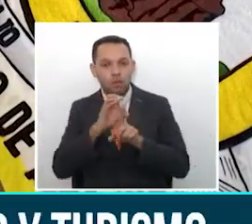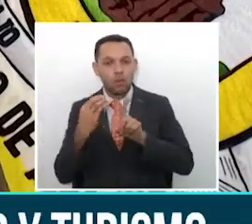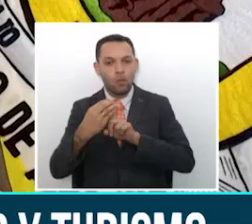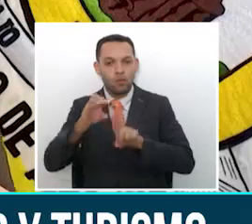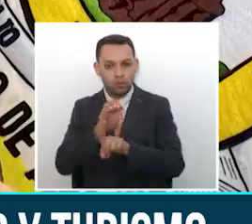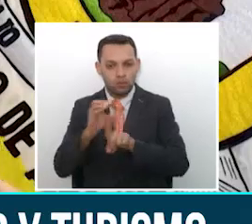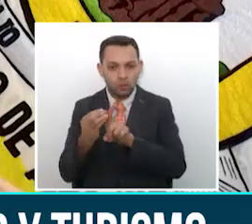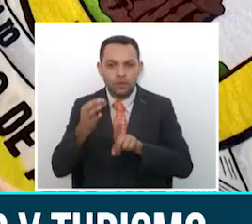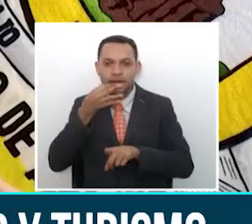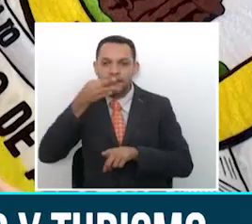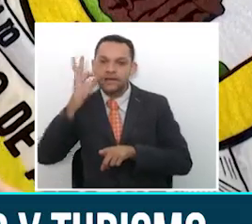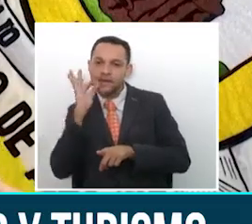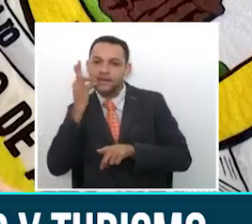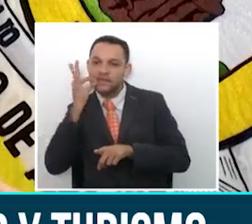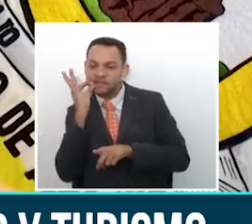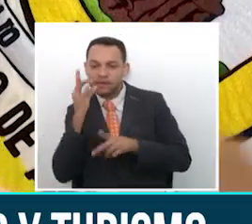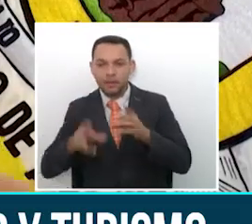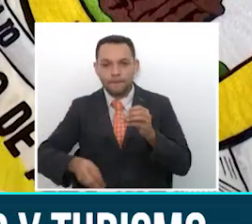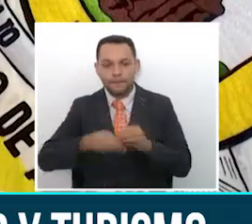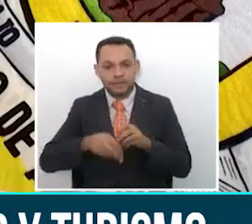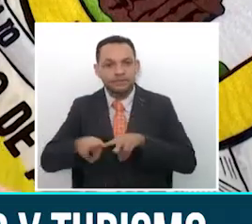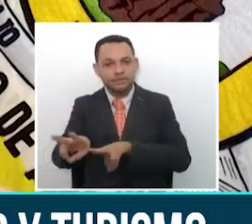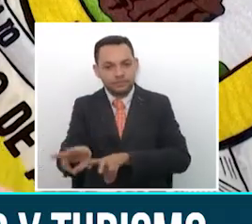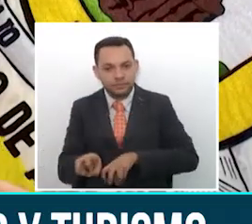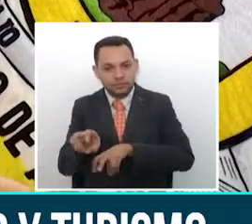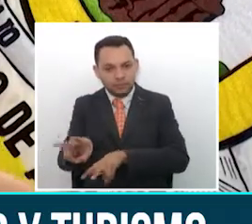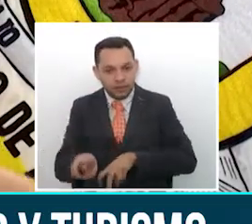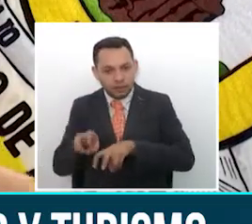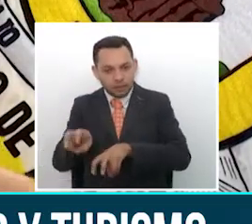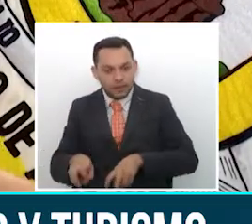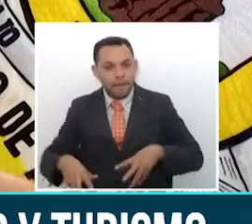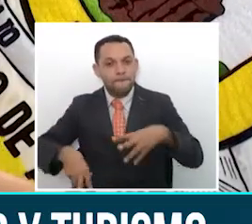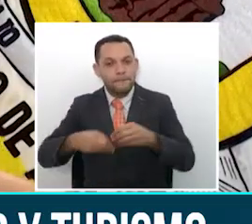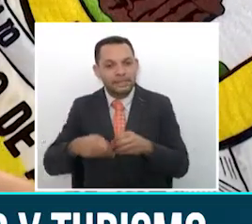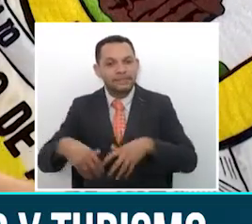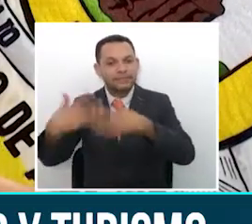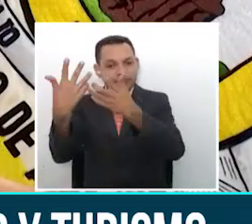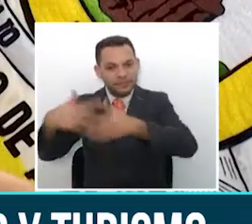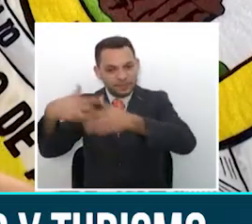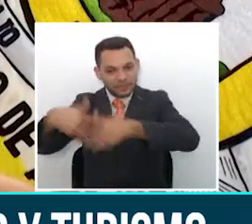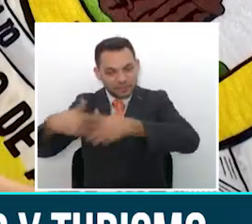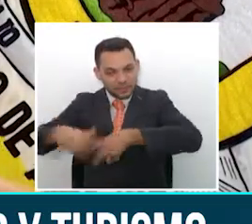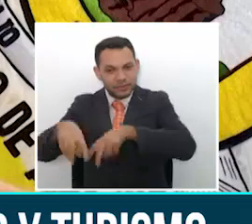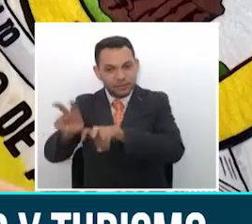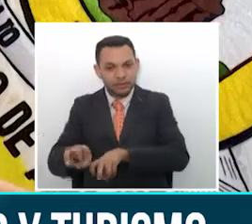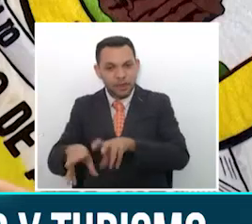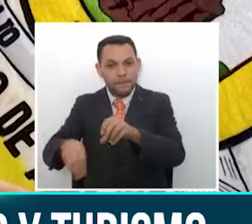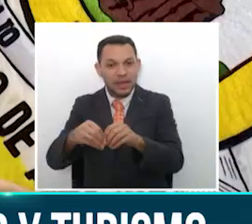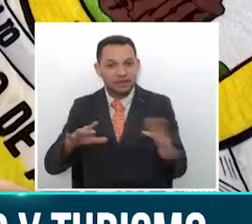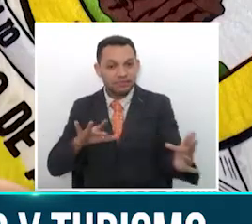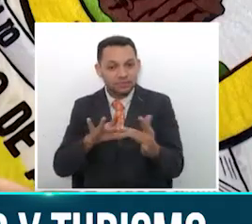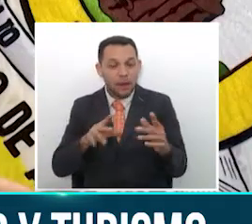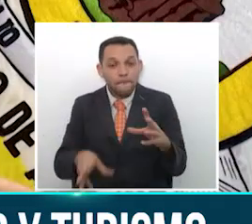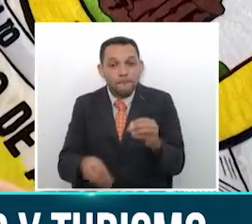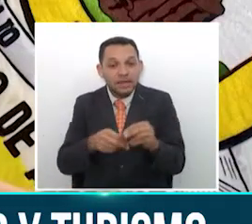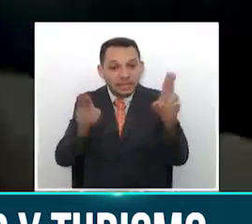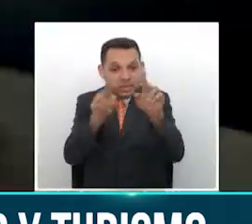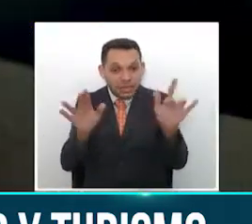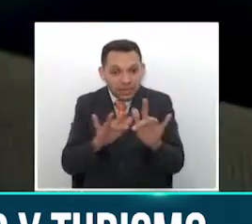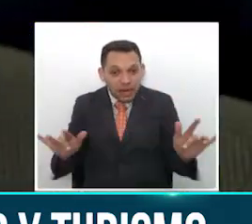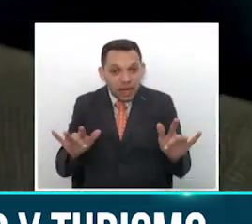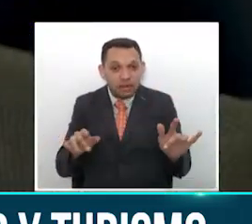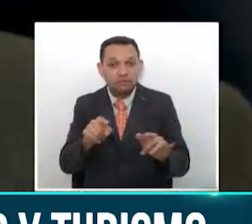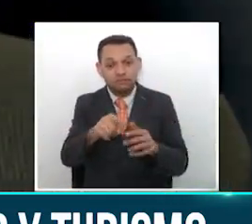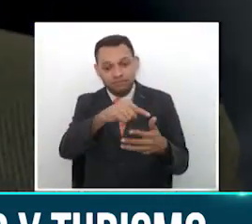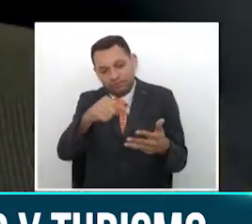estamos hablando de la agricultura, la agroindustria, estamos hablando de la conectividad, el internet que necesitamos para la zona rural.